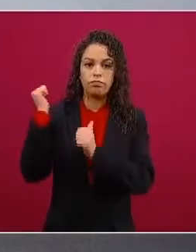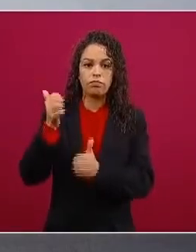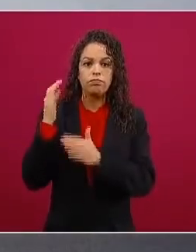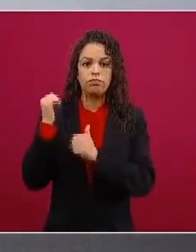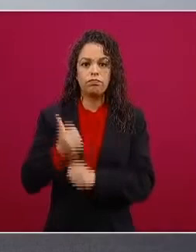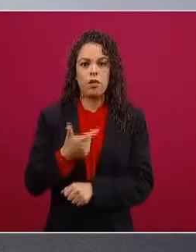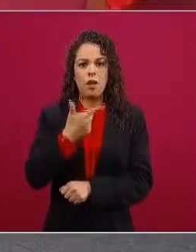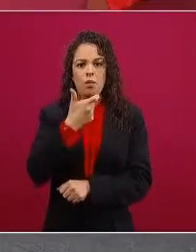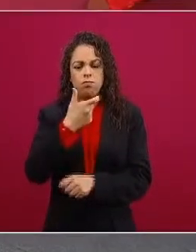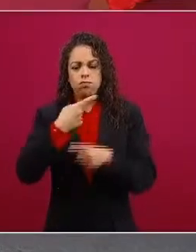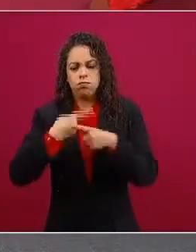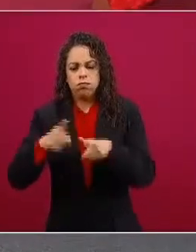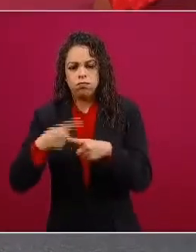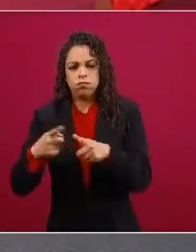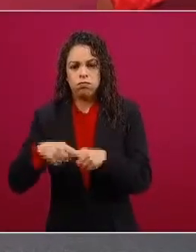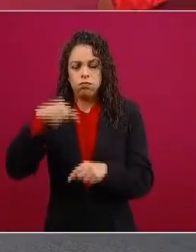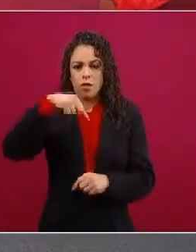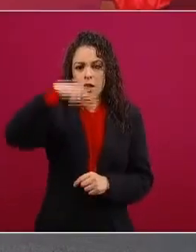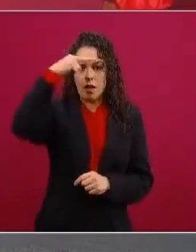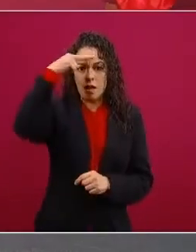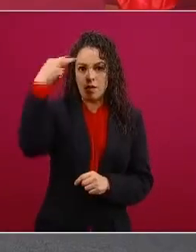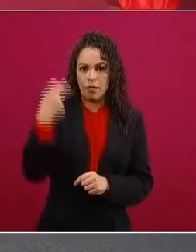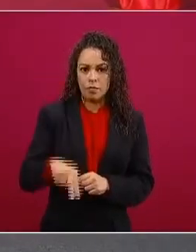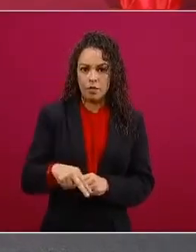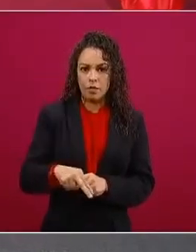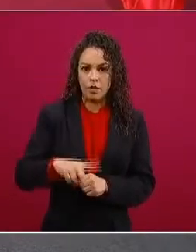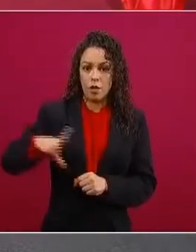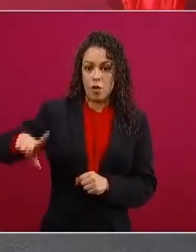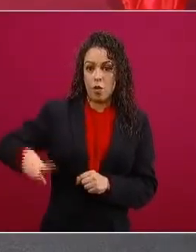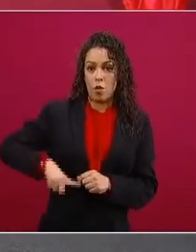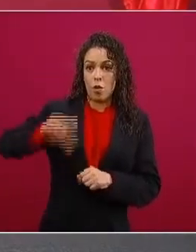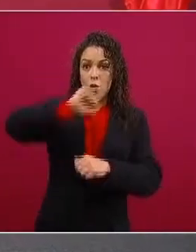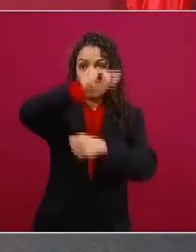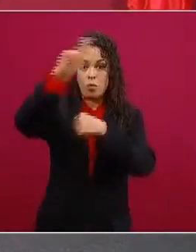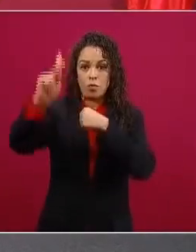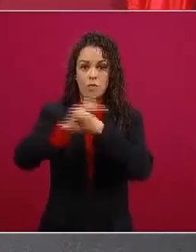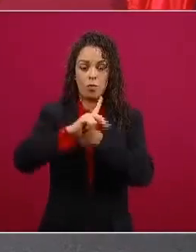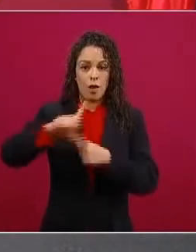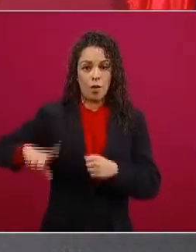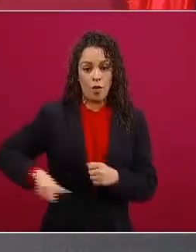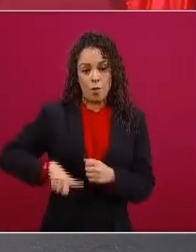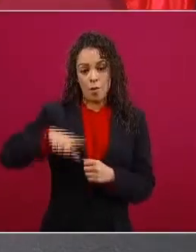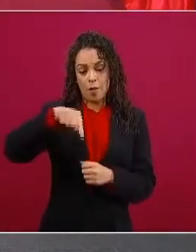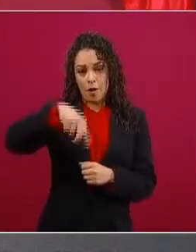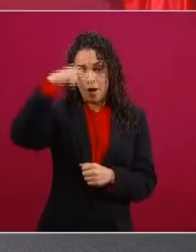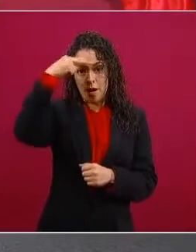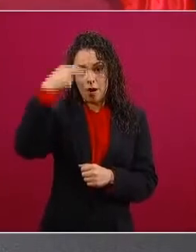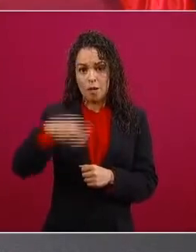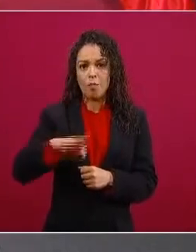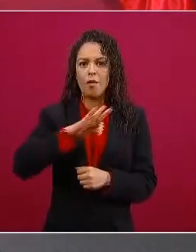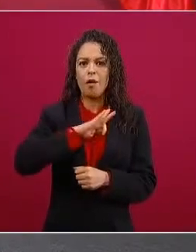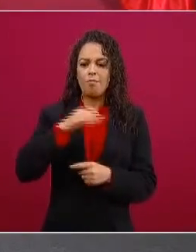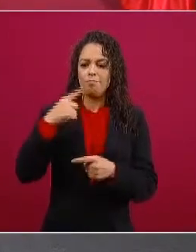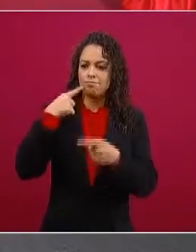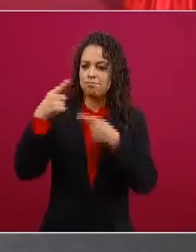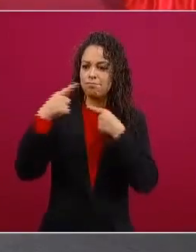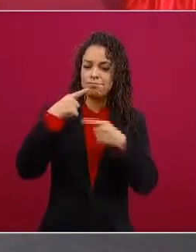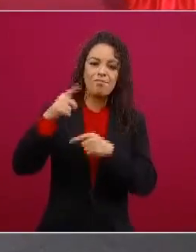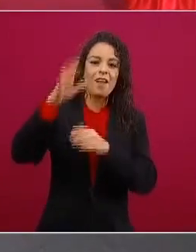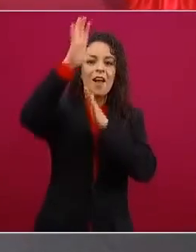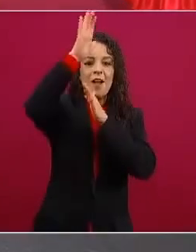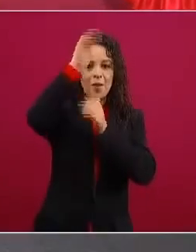acuerdos entre gobiernos pues fue en ese mismo